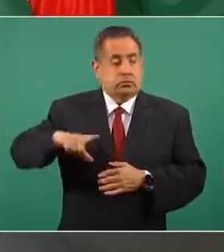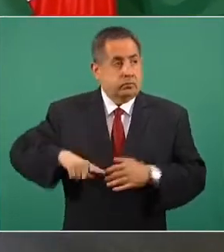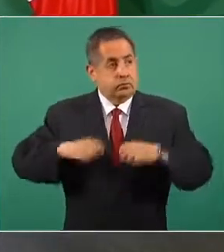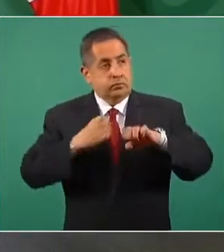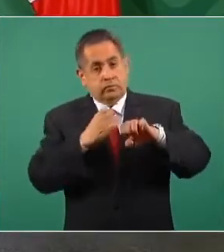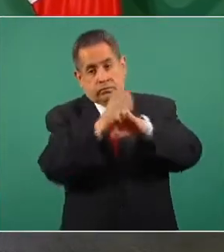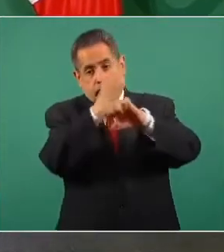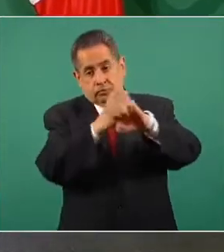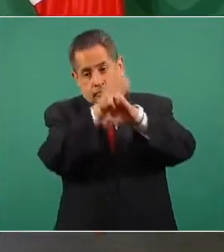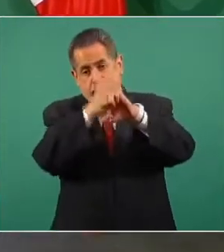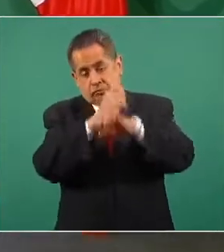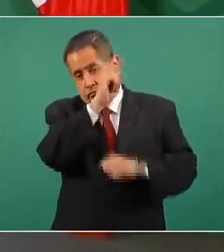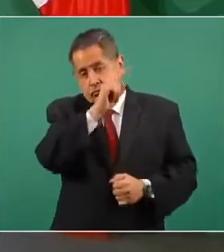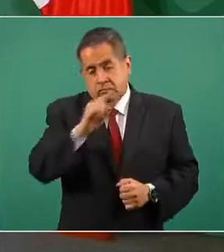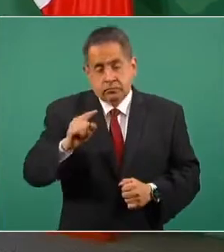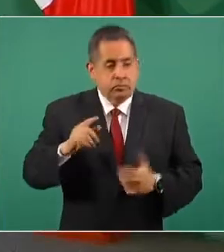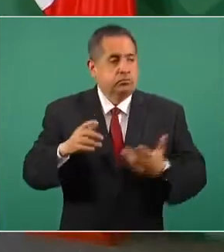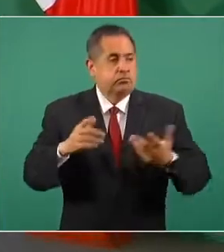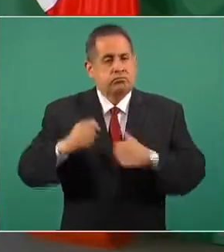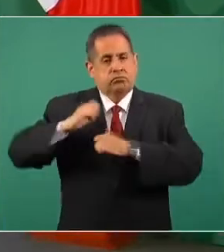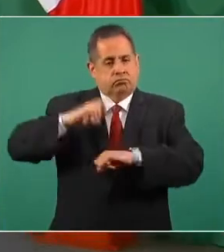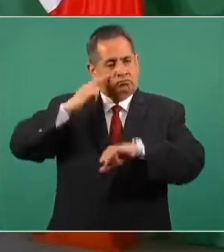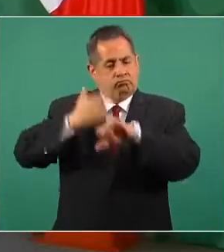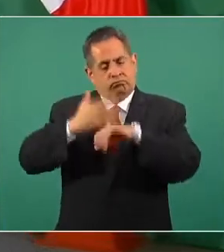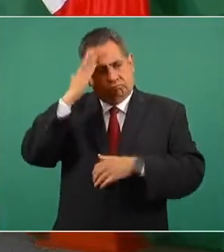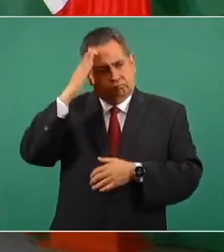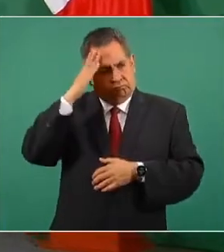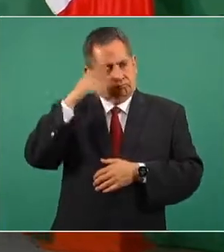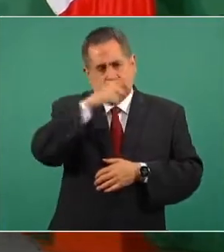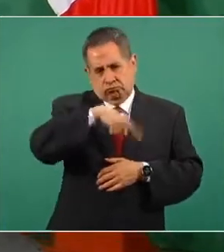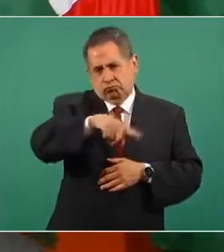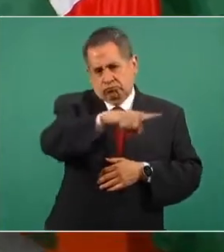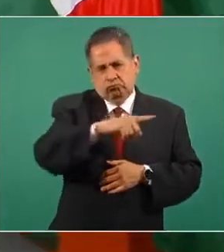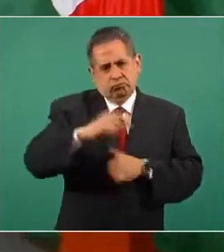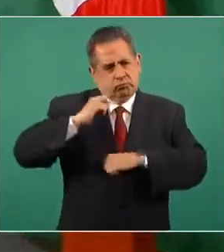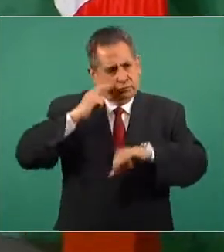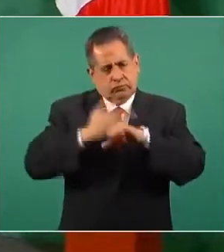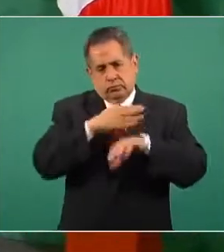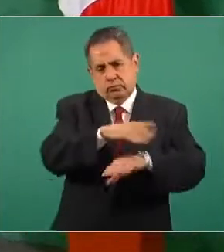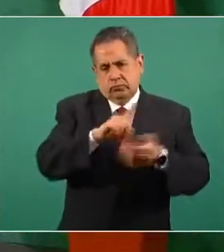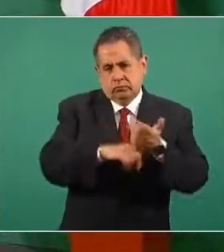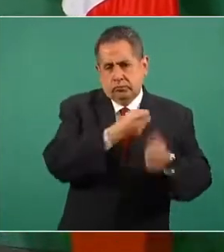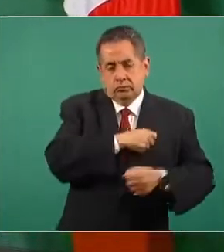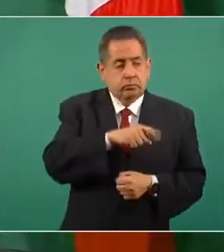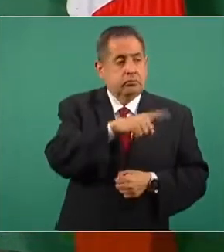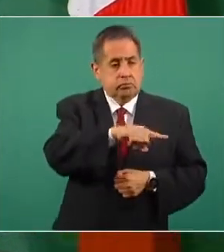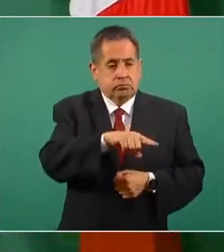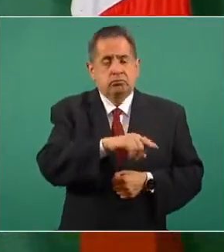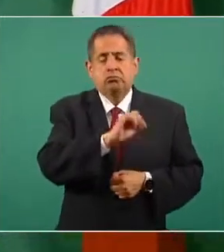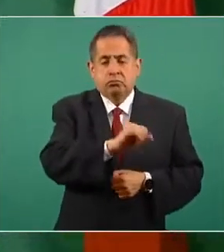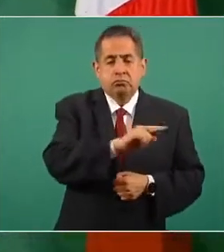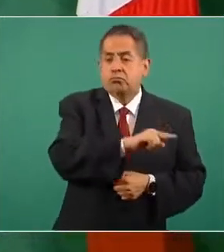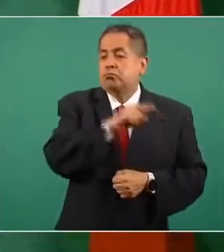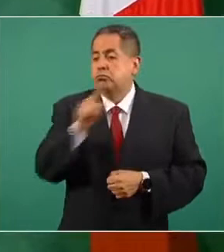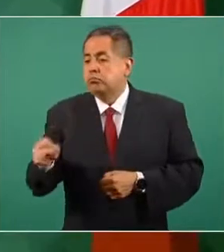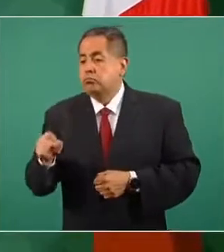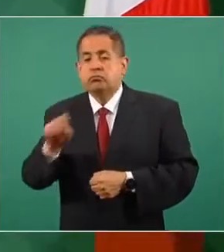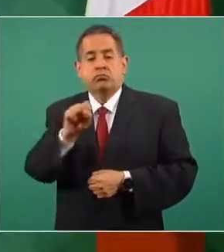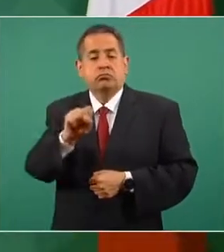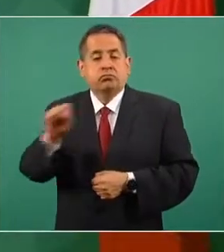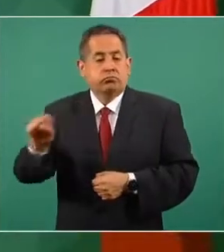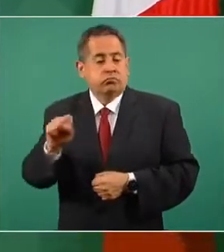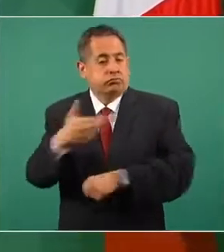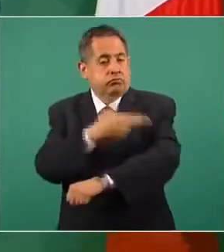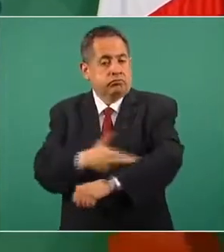federativas, insisto en su calidad de autoridades sanitarias, pueden realizar ante la Secretaría de Salud o deben